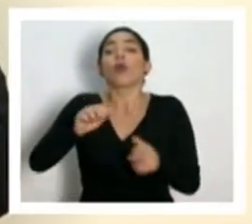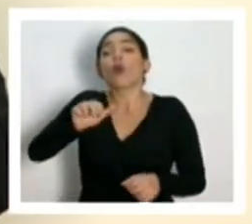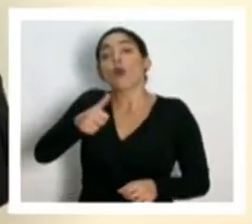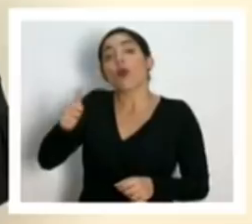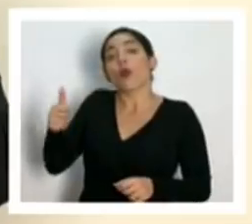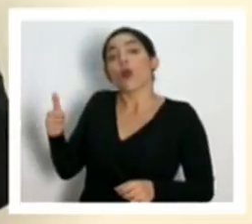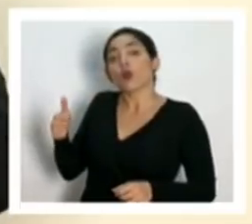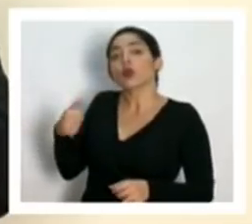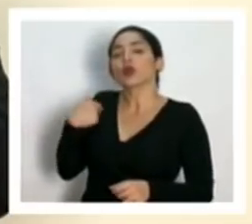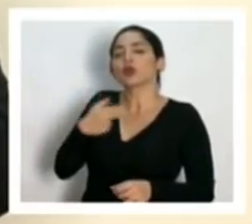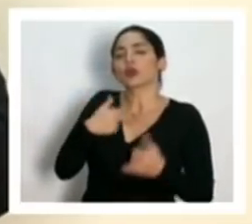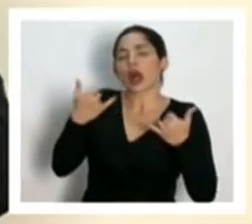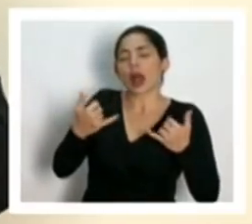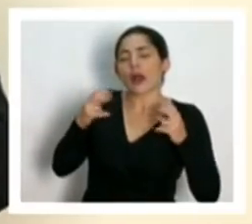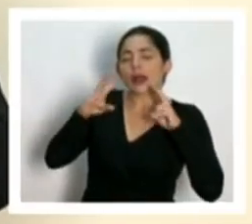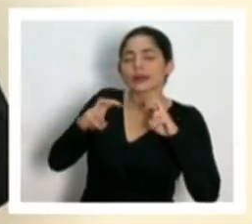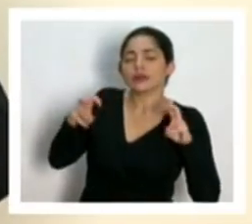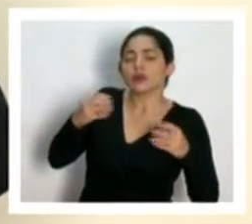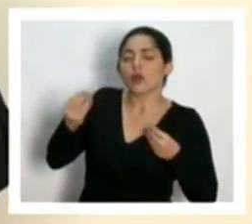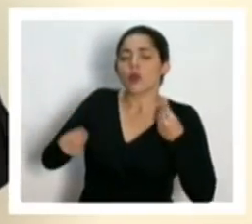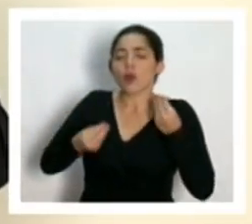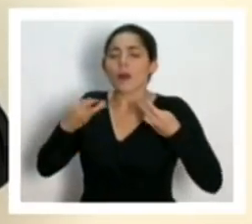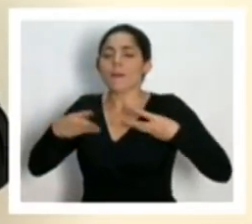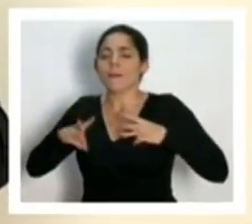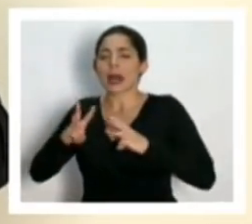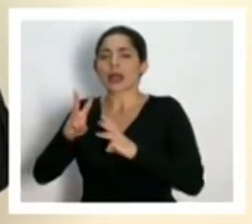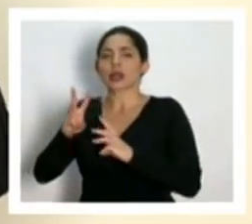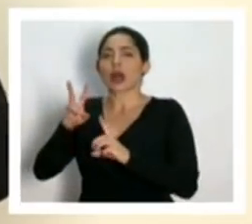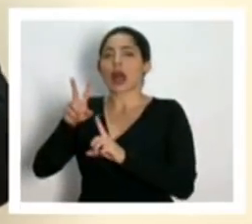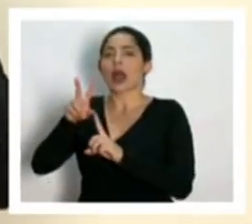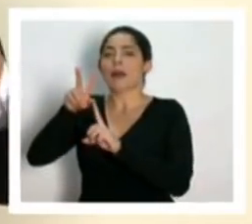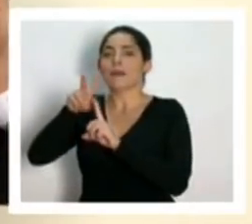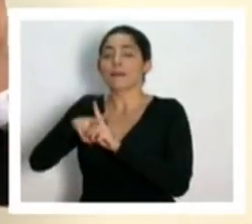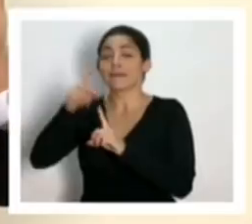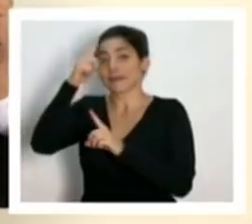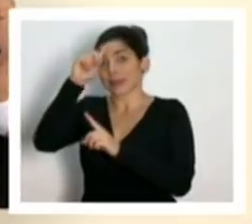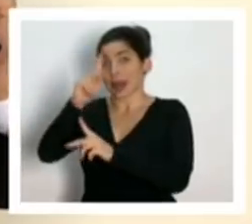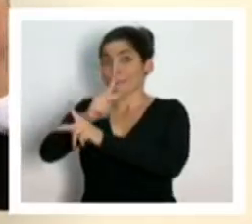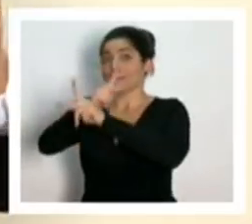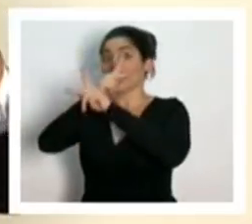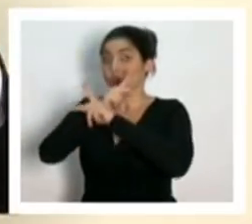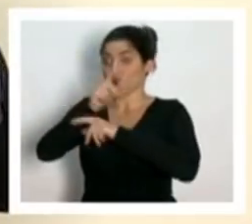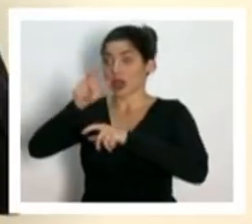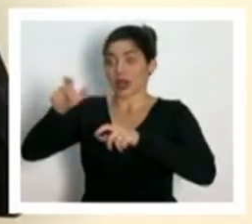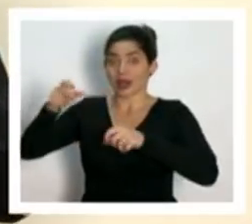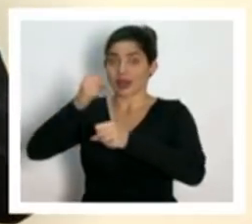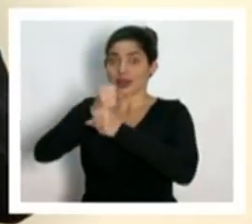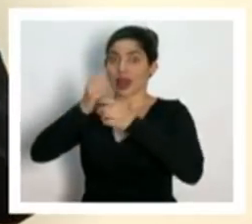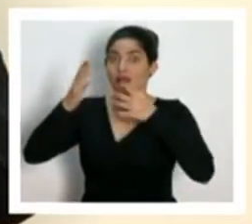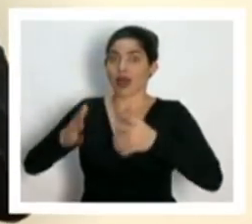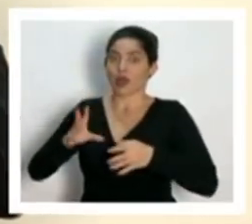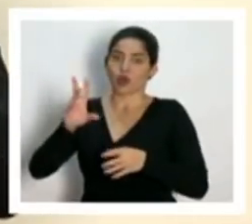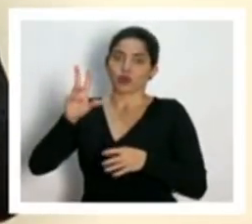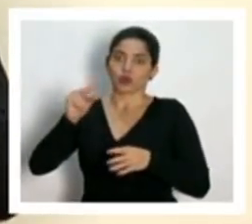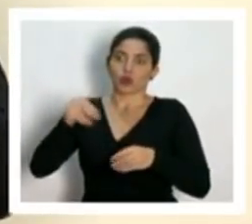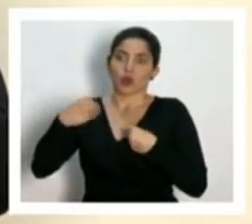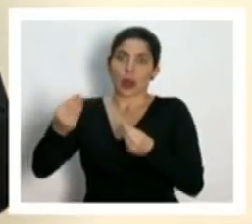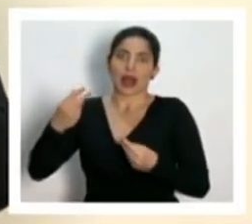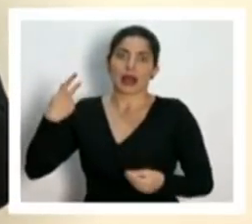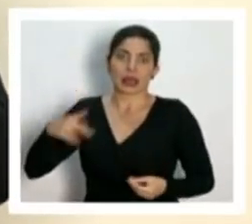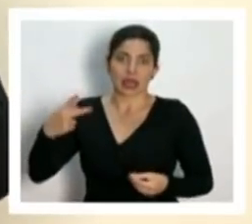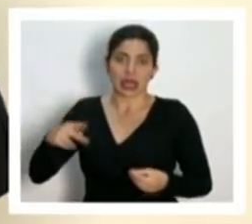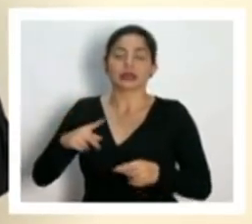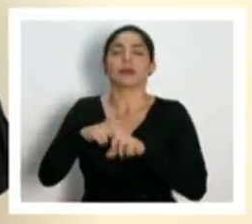estamos analizando medidas para buscar no solo proteger a sus funcionarios para que no estén expuestos sino